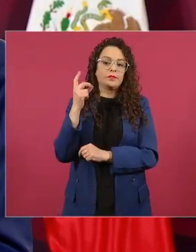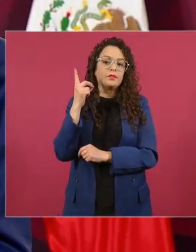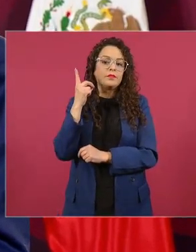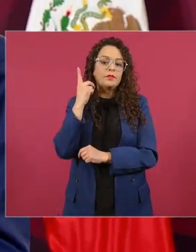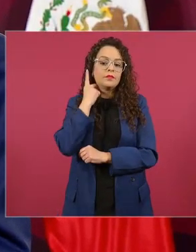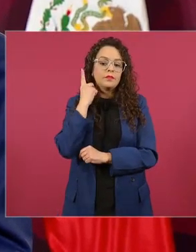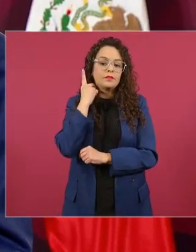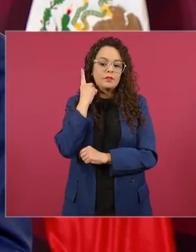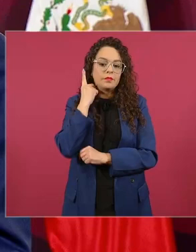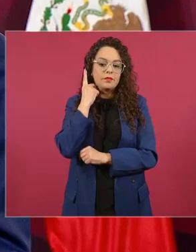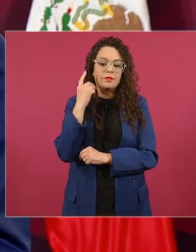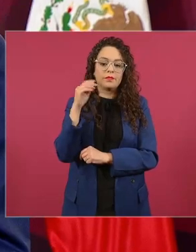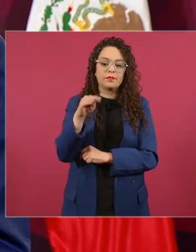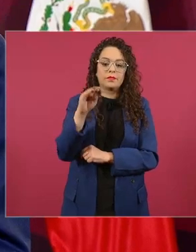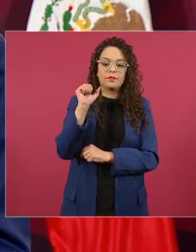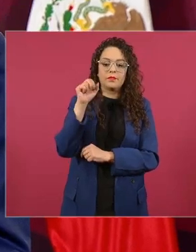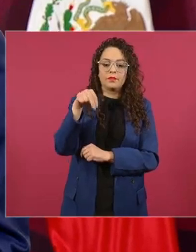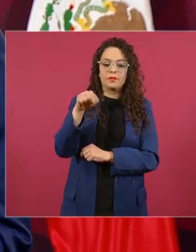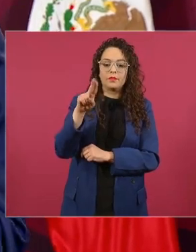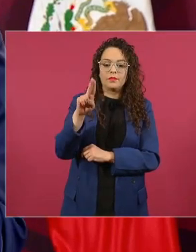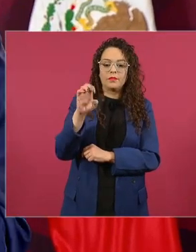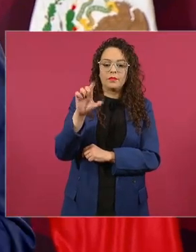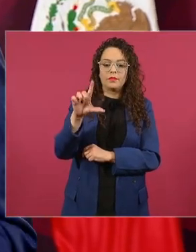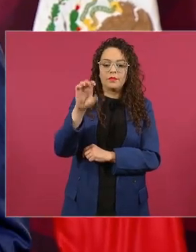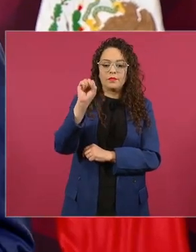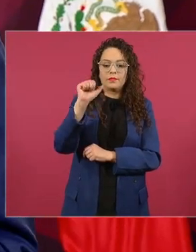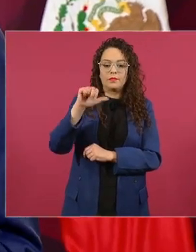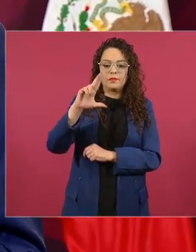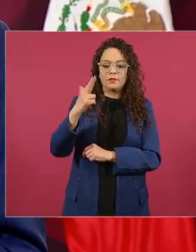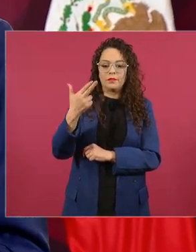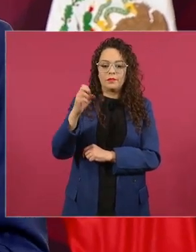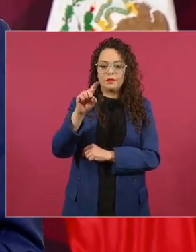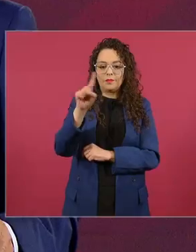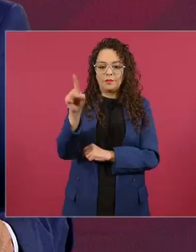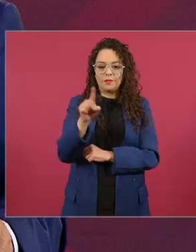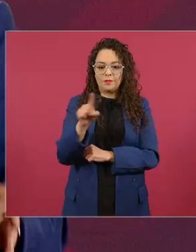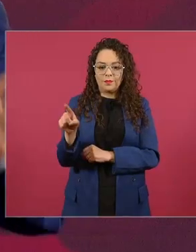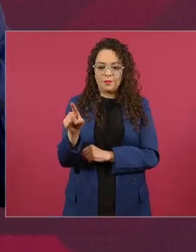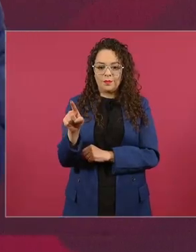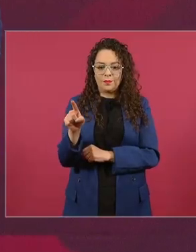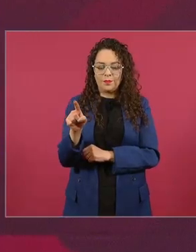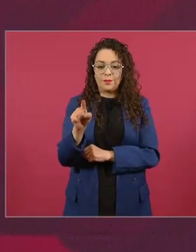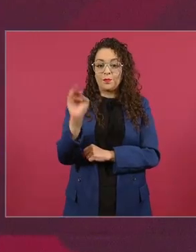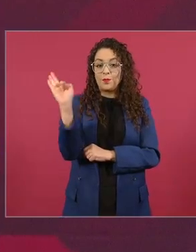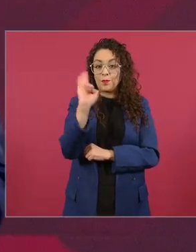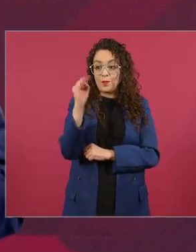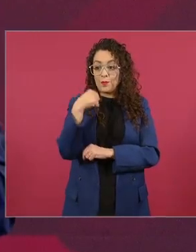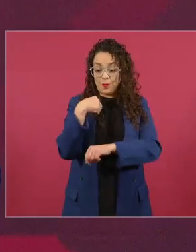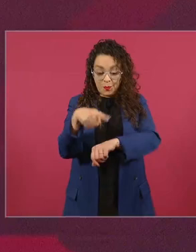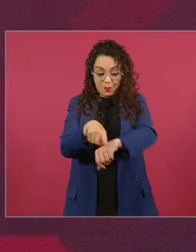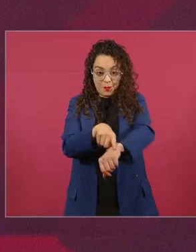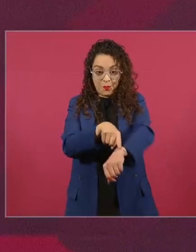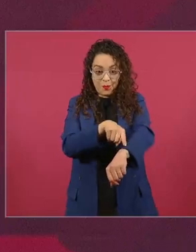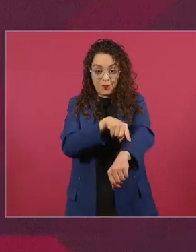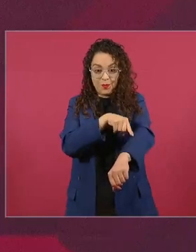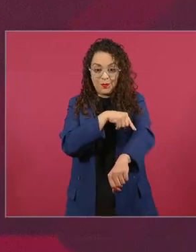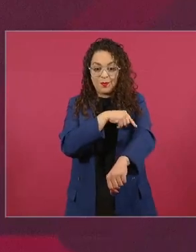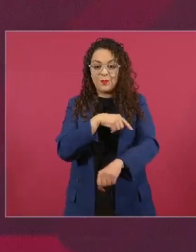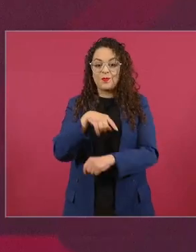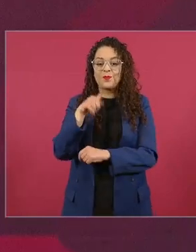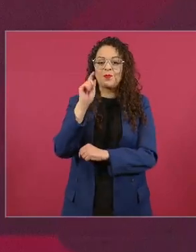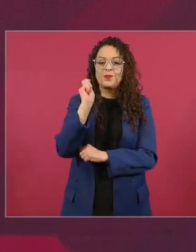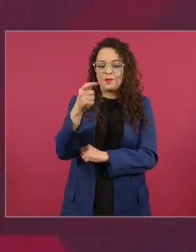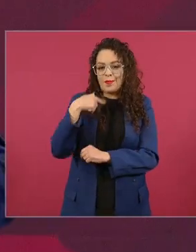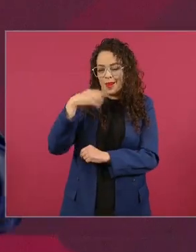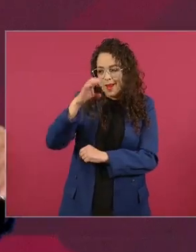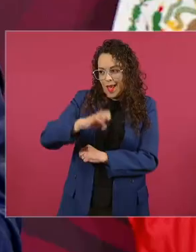Manuel Sánchez Mármol si me tardo es por el post-COVID y los 70